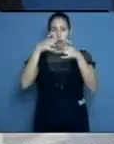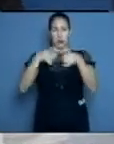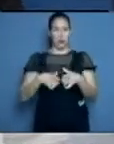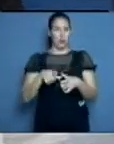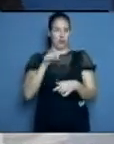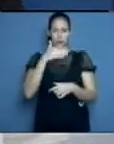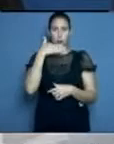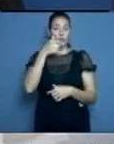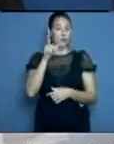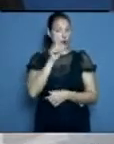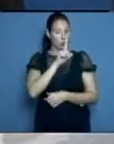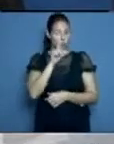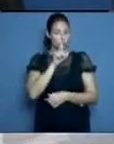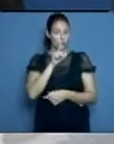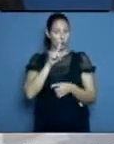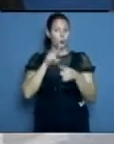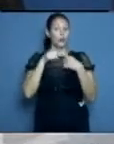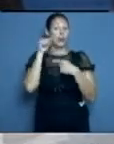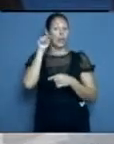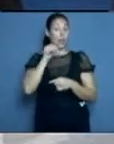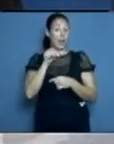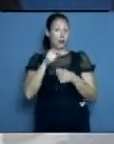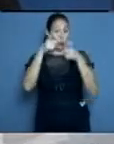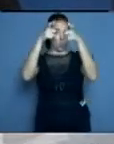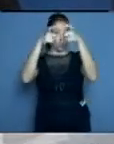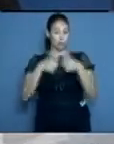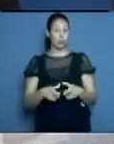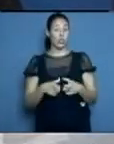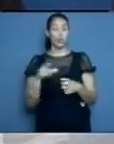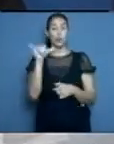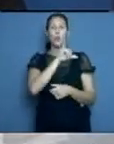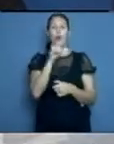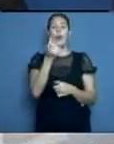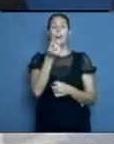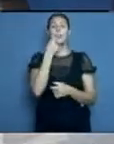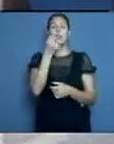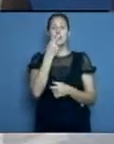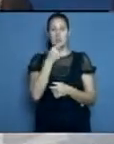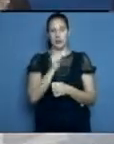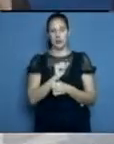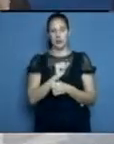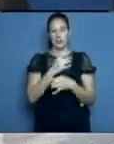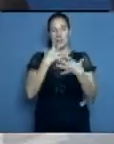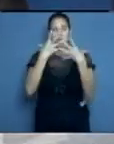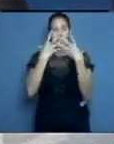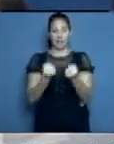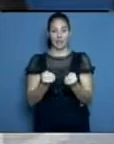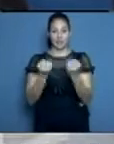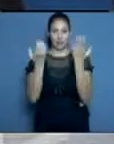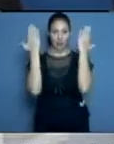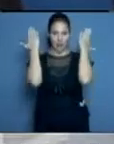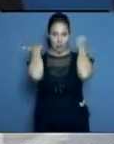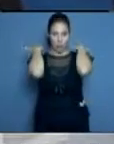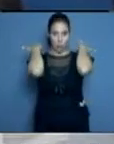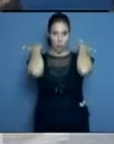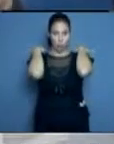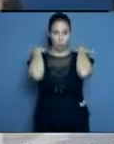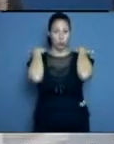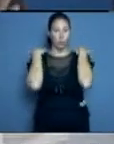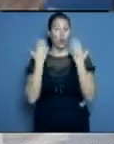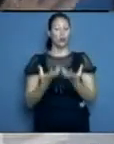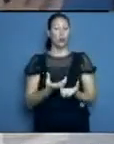progresión de las lesiones pulmonares propiamente dichas e incluso mayor mortalidad. Es decir, el oxígeno en exceso